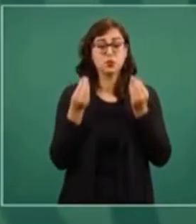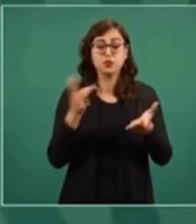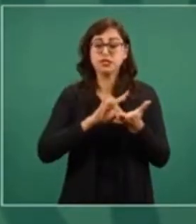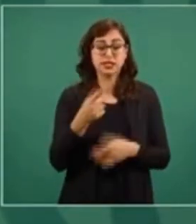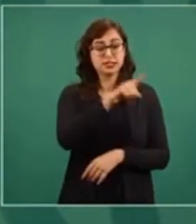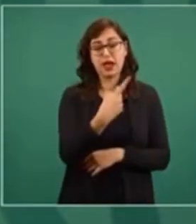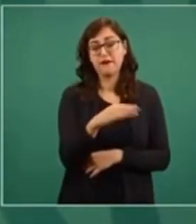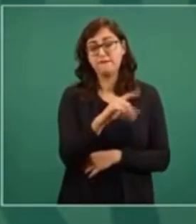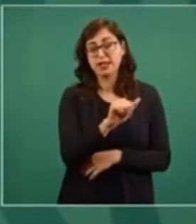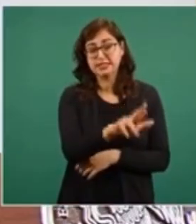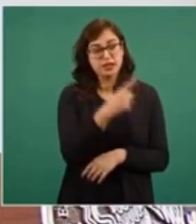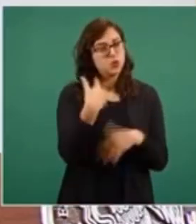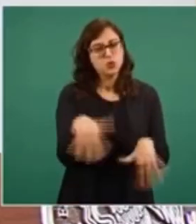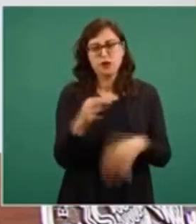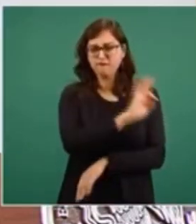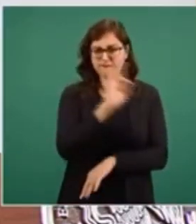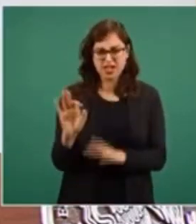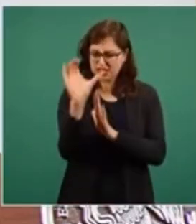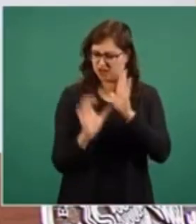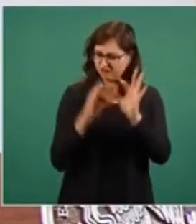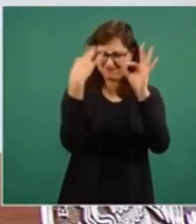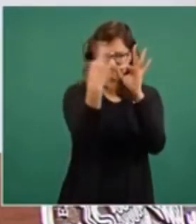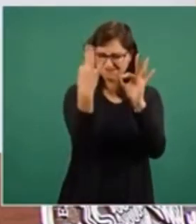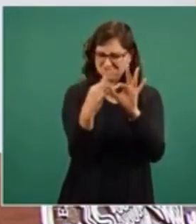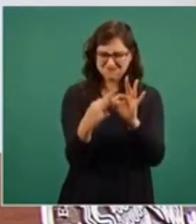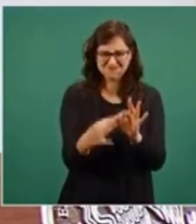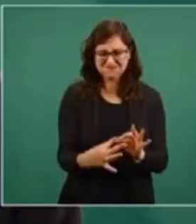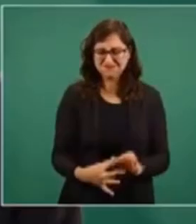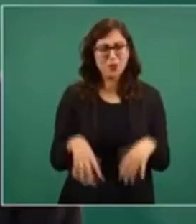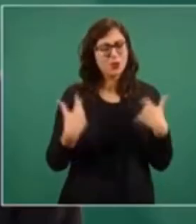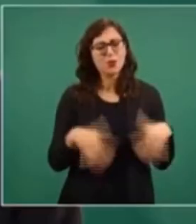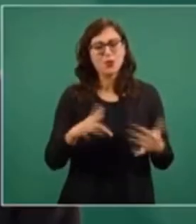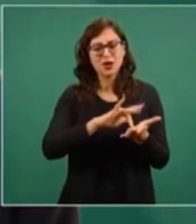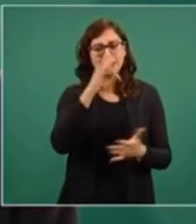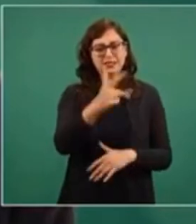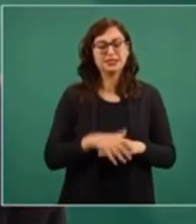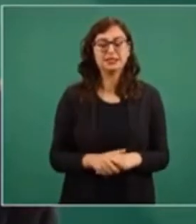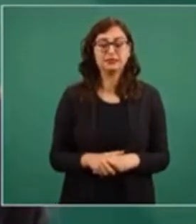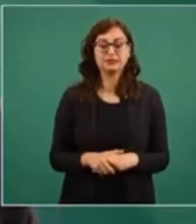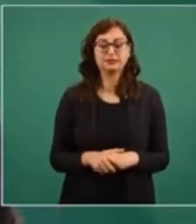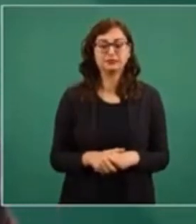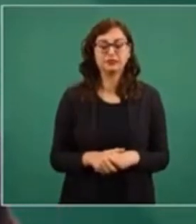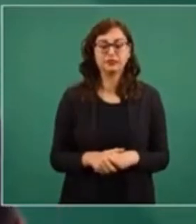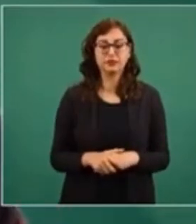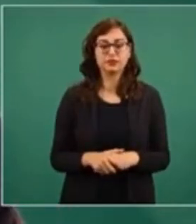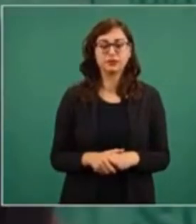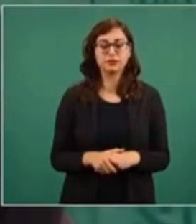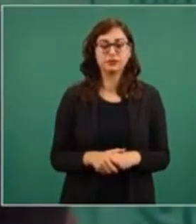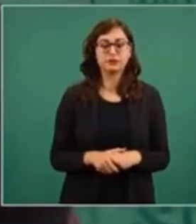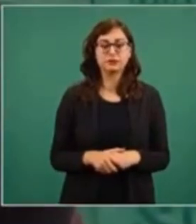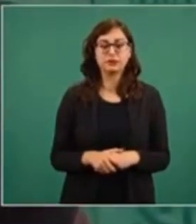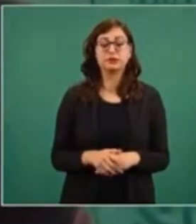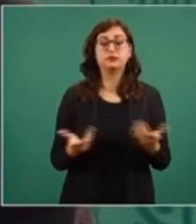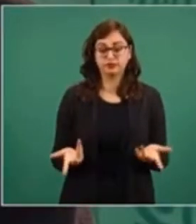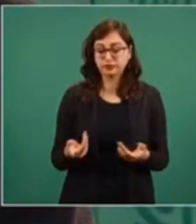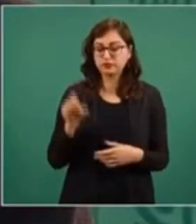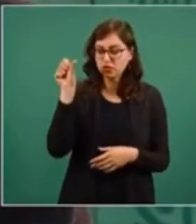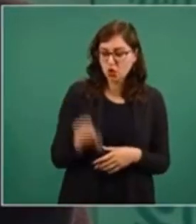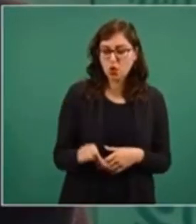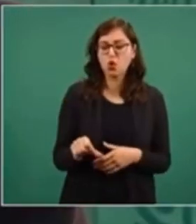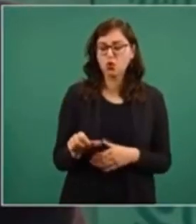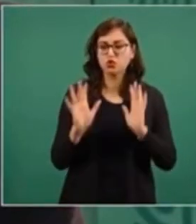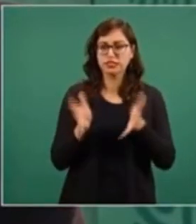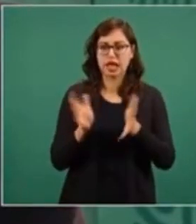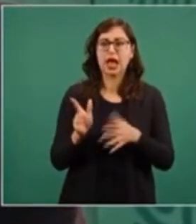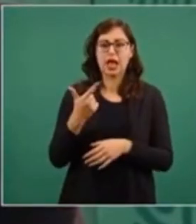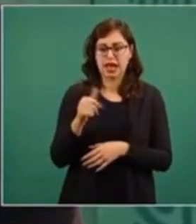esta farmacéutica, a Pfizer, que está cumpliendo con el contrato. Y hoy llegó o está por llegar a Argentina, el